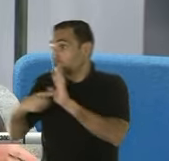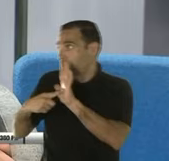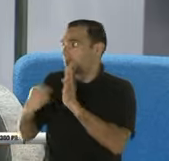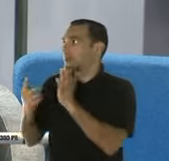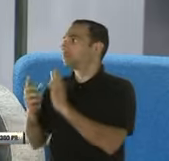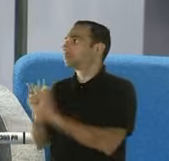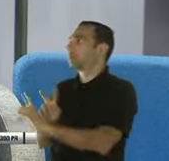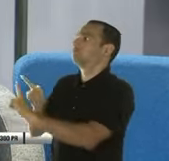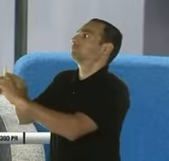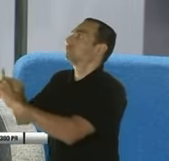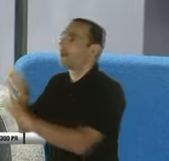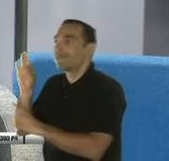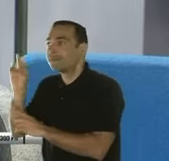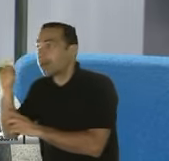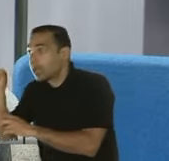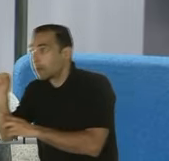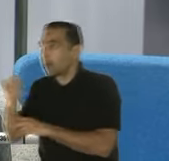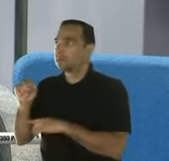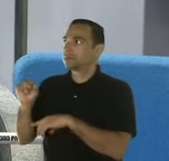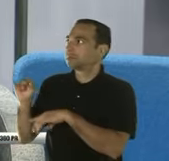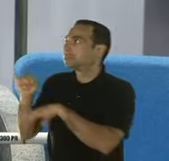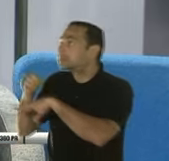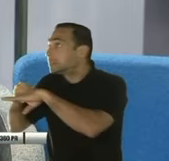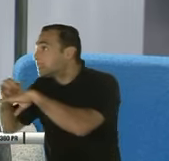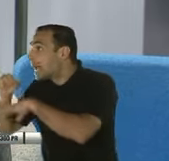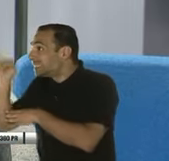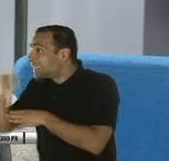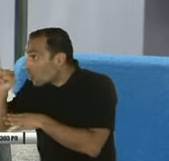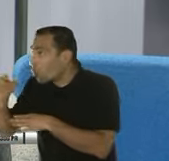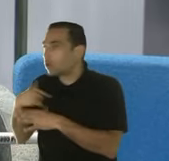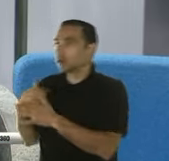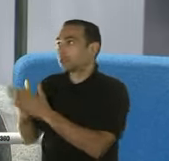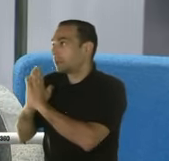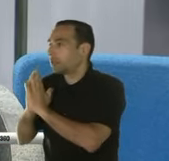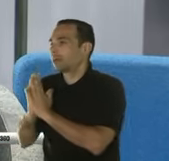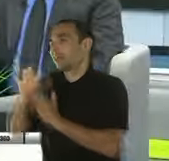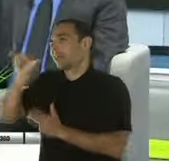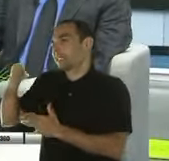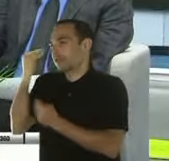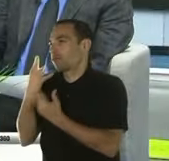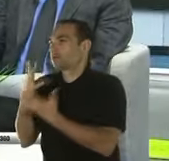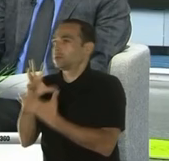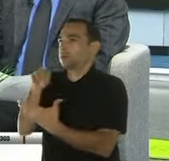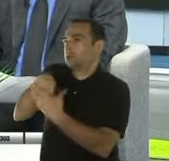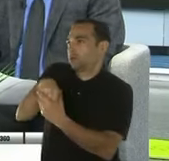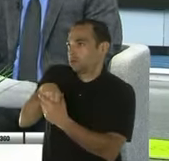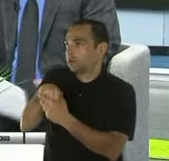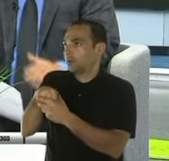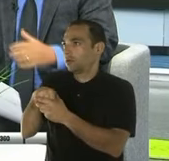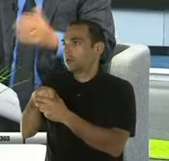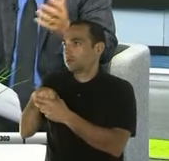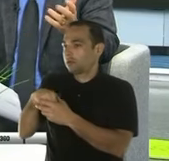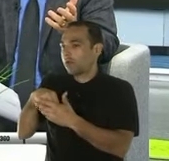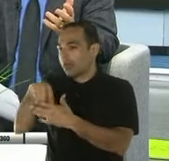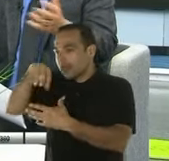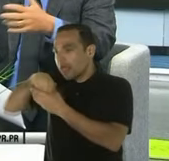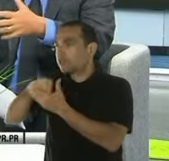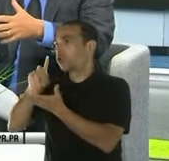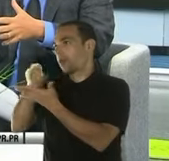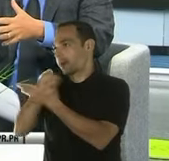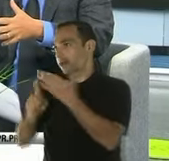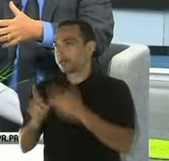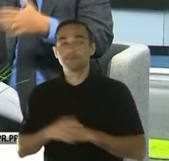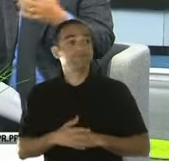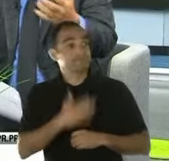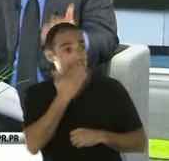una reclamación al seguro, esa información hay que incluirla como parte de la planilla. Bueno, y siempre hay que agradecer la ayuda que ustedes le dan al pueblo de Puerto Rico